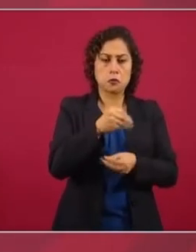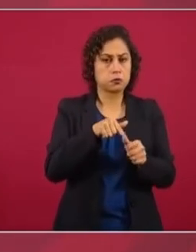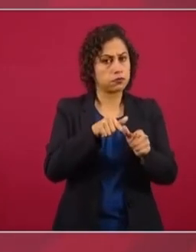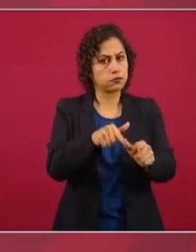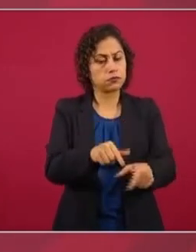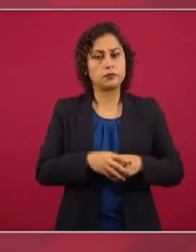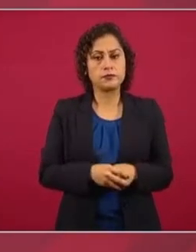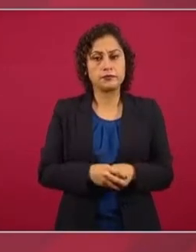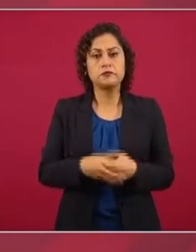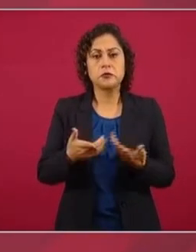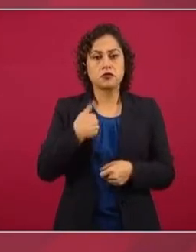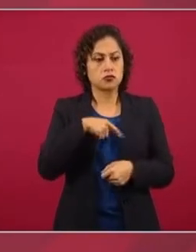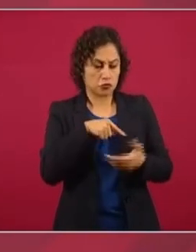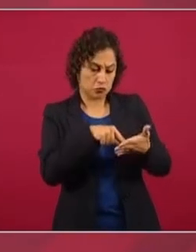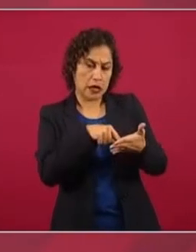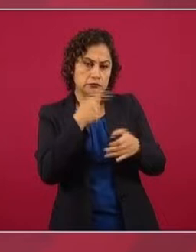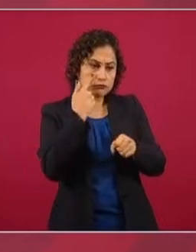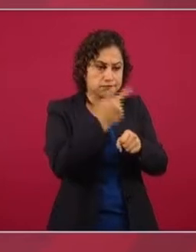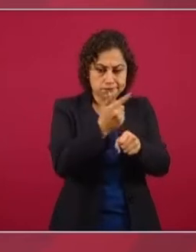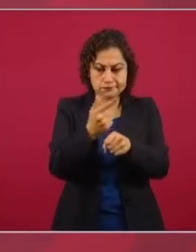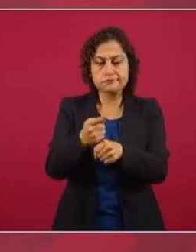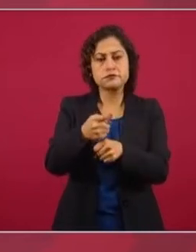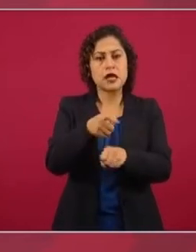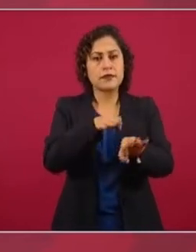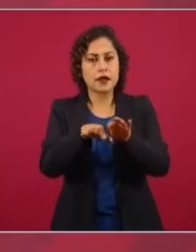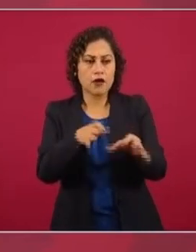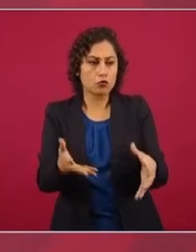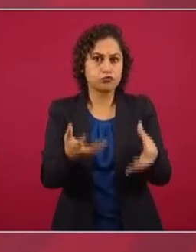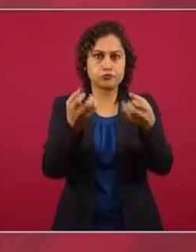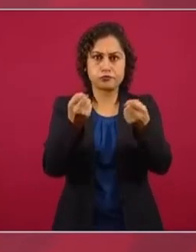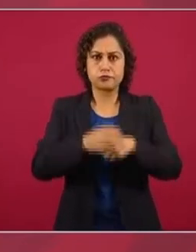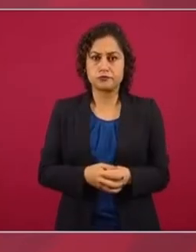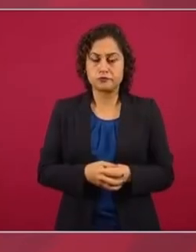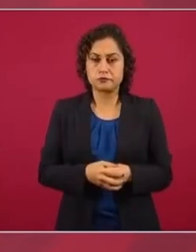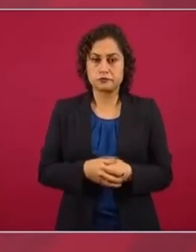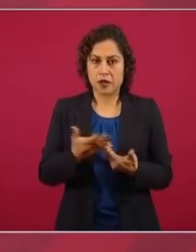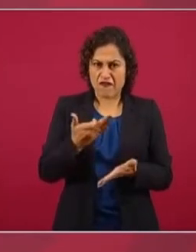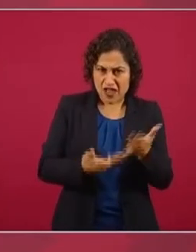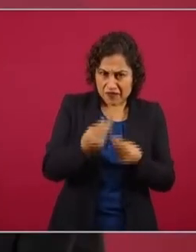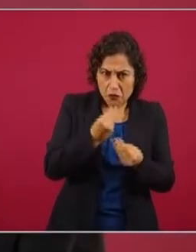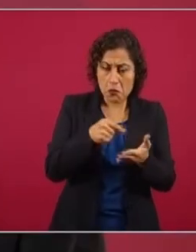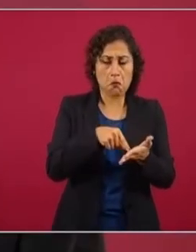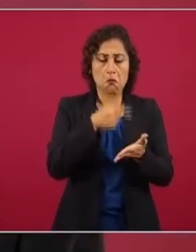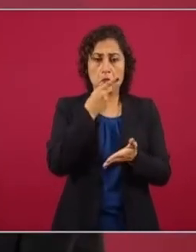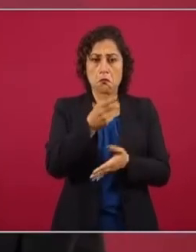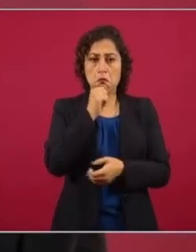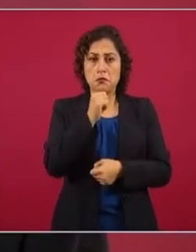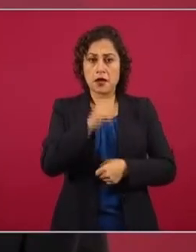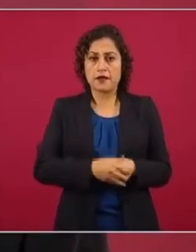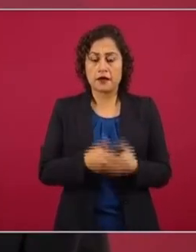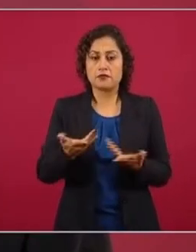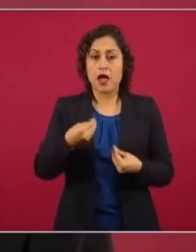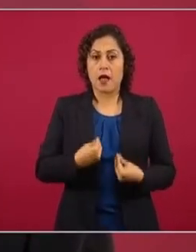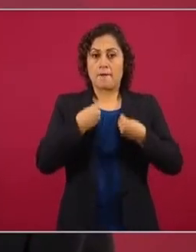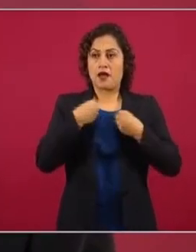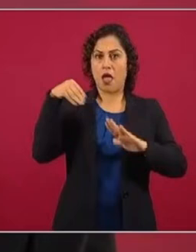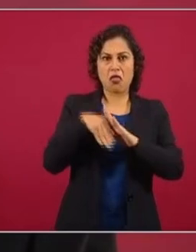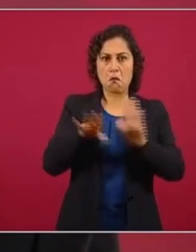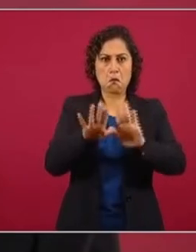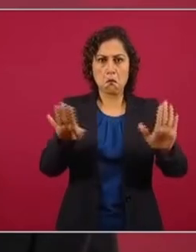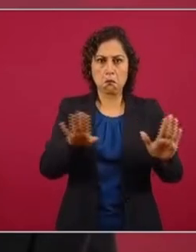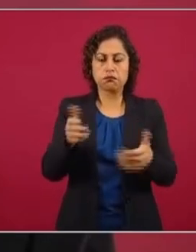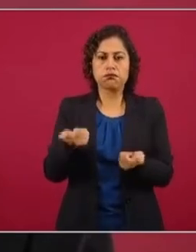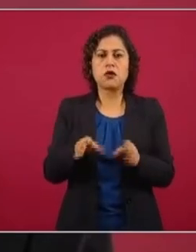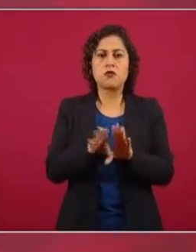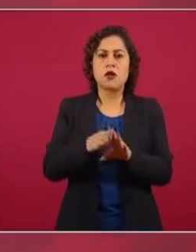que estamos recuperando los empleos, no tenemos escasez de alimentos, no hay carestía de la vida, no hay